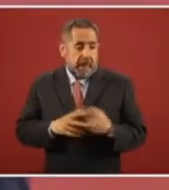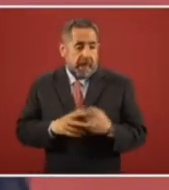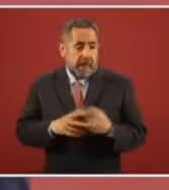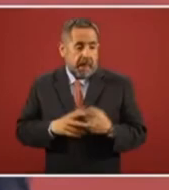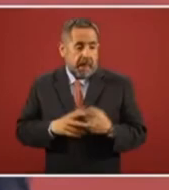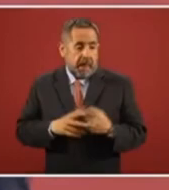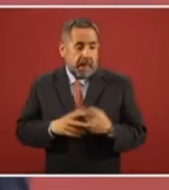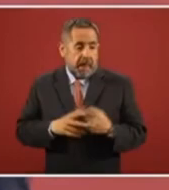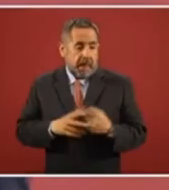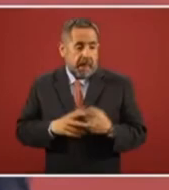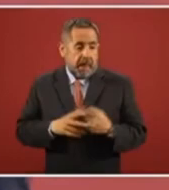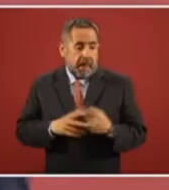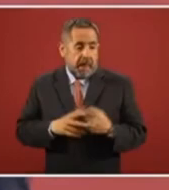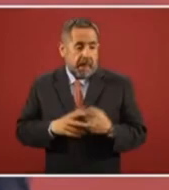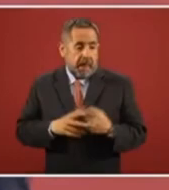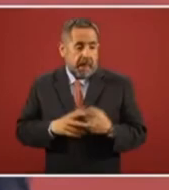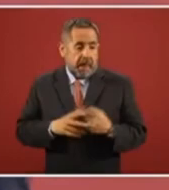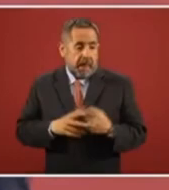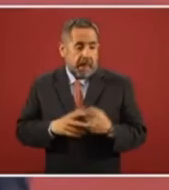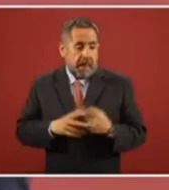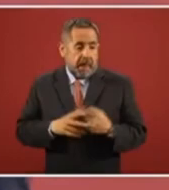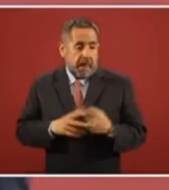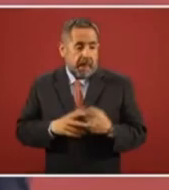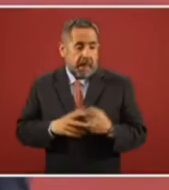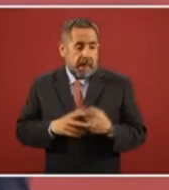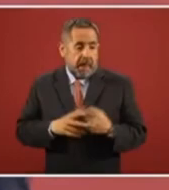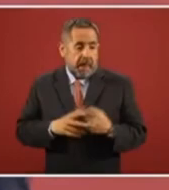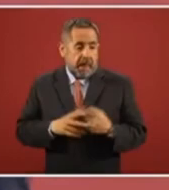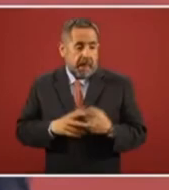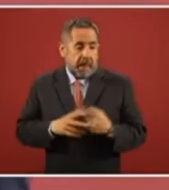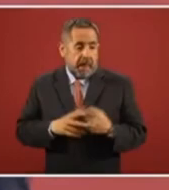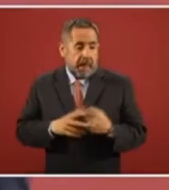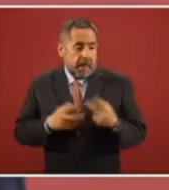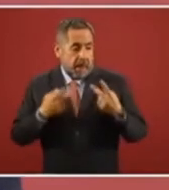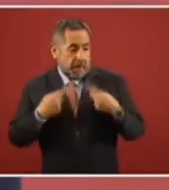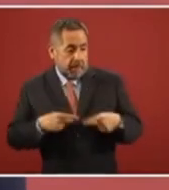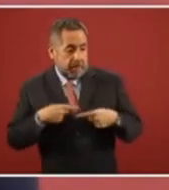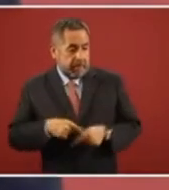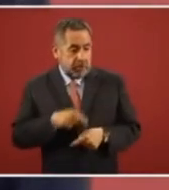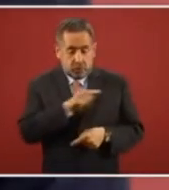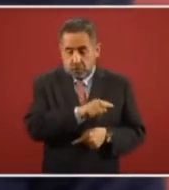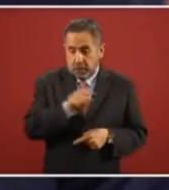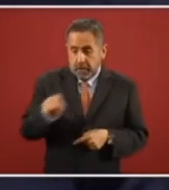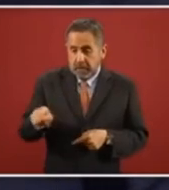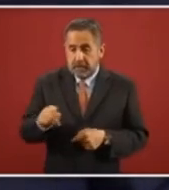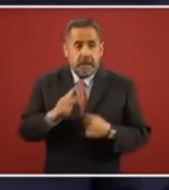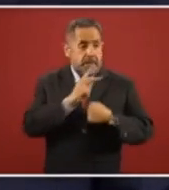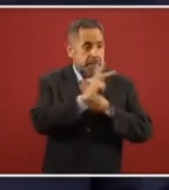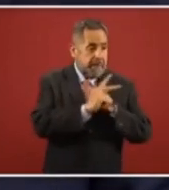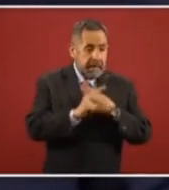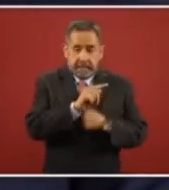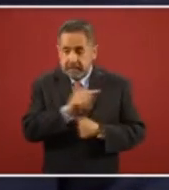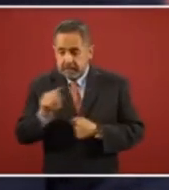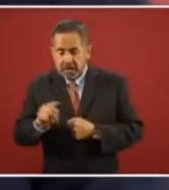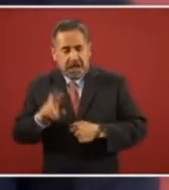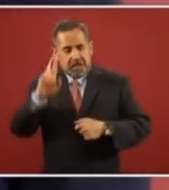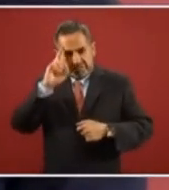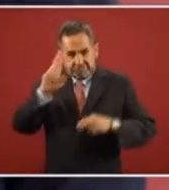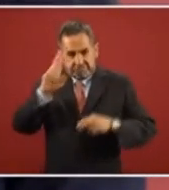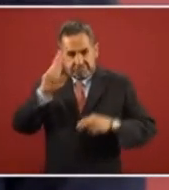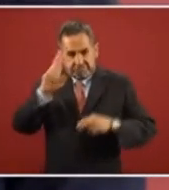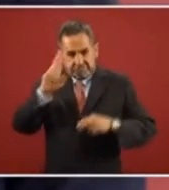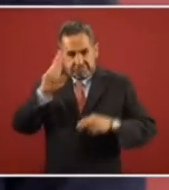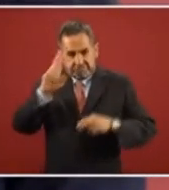las naciones comunes... ...entre los individuos... ...de respeto al derecho... ...es... ...de